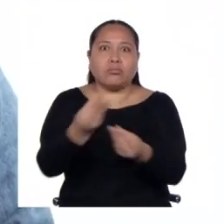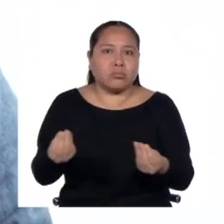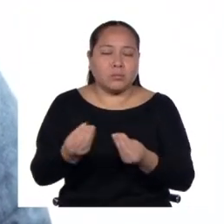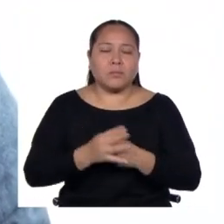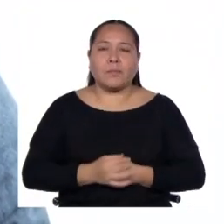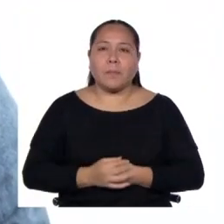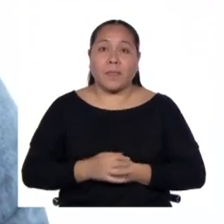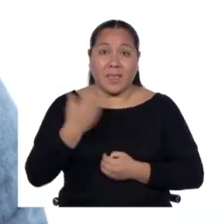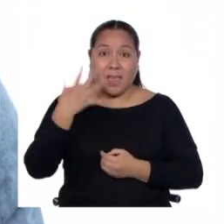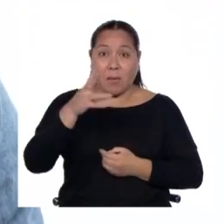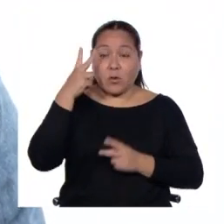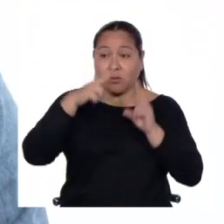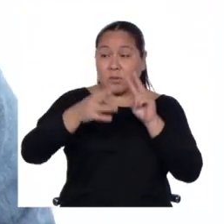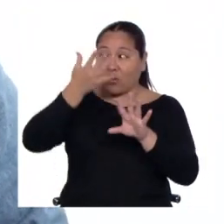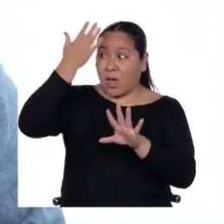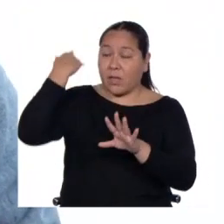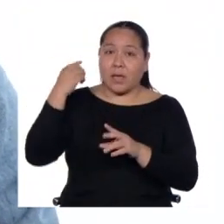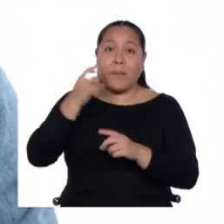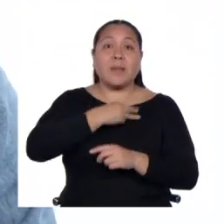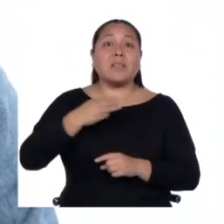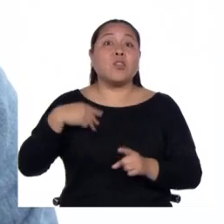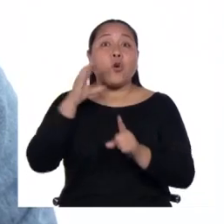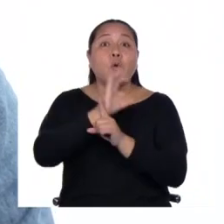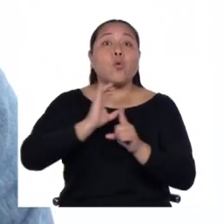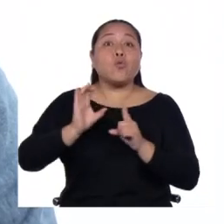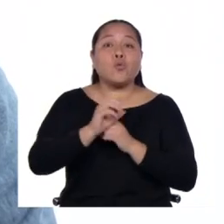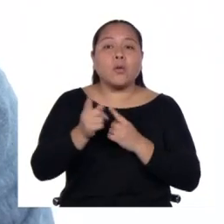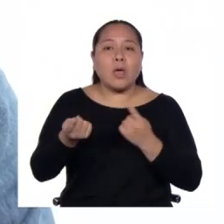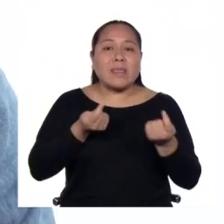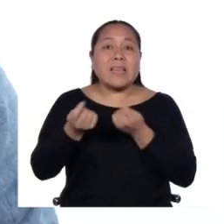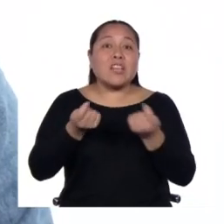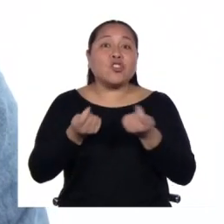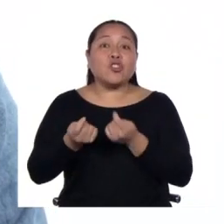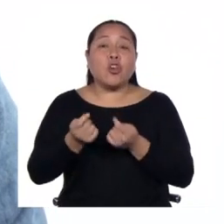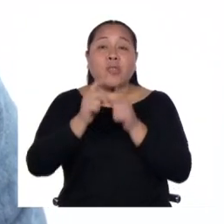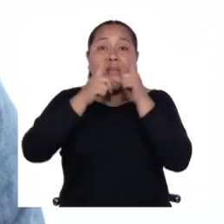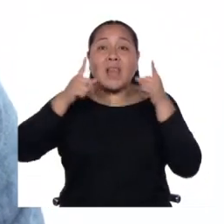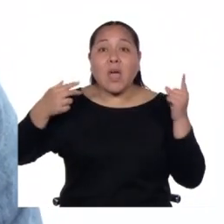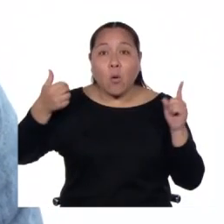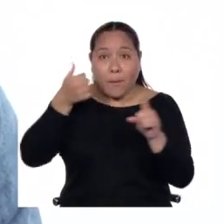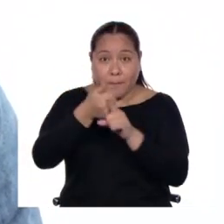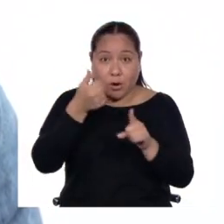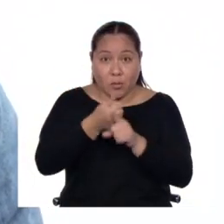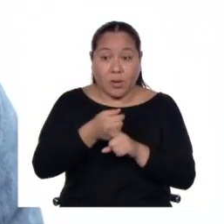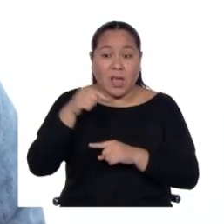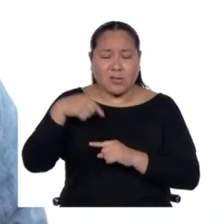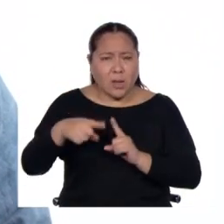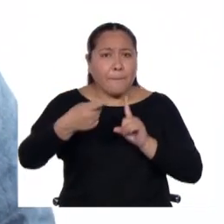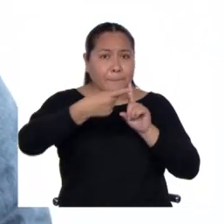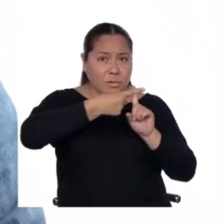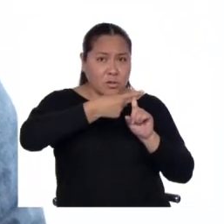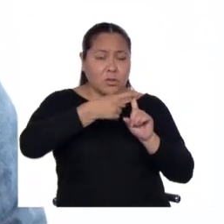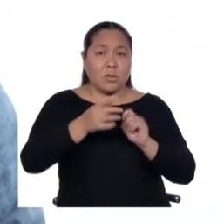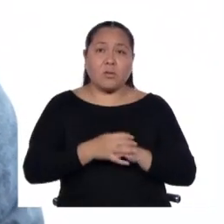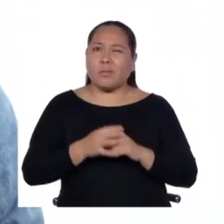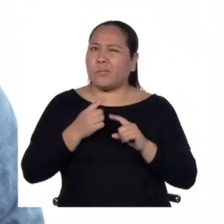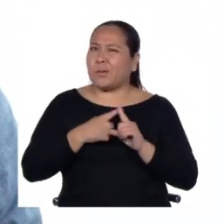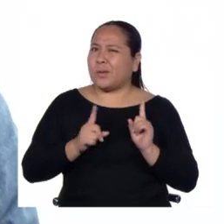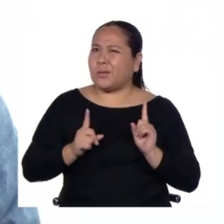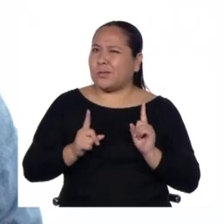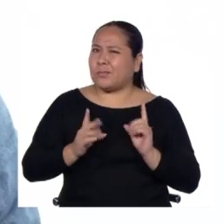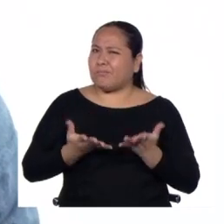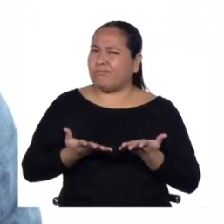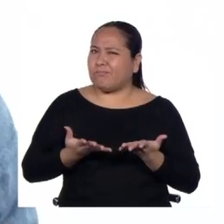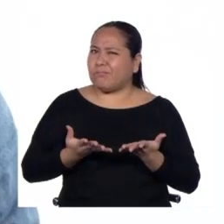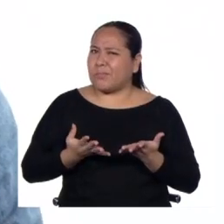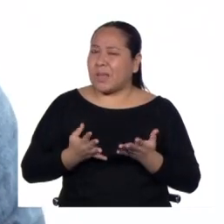antes es que el Ministerio de Cultura tiene la dirección de lenguas indígenas. Esto es algo muy positivo. Pero dado que